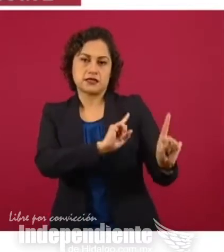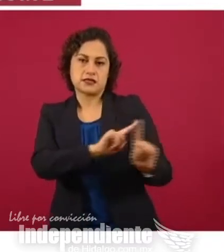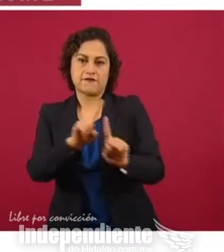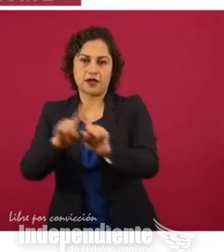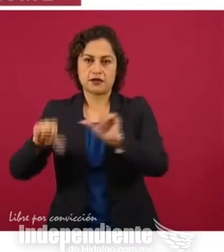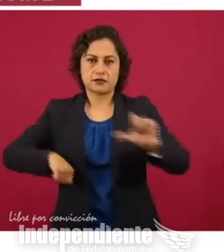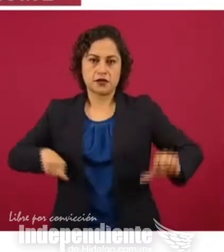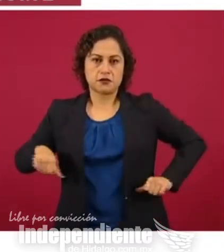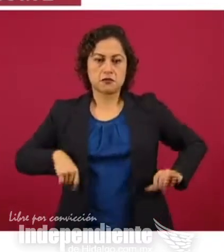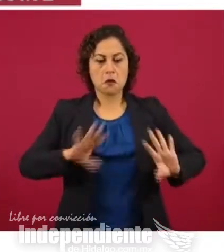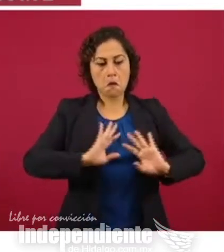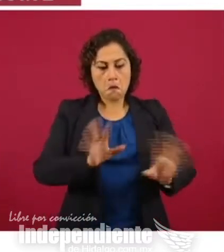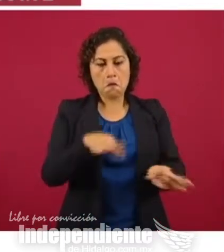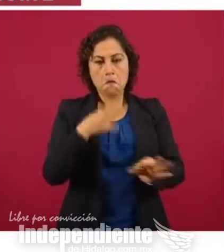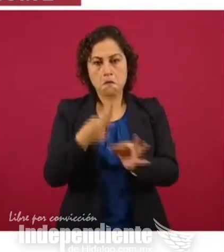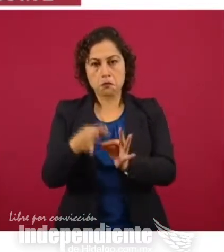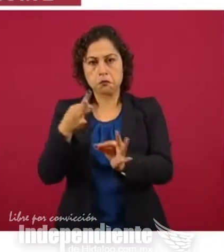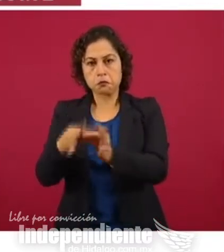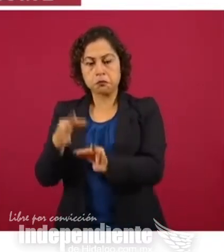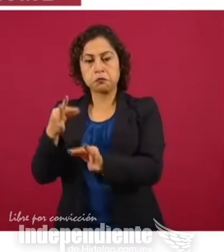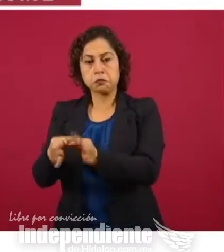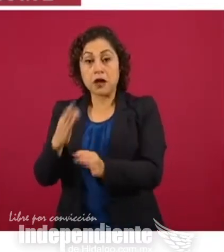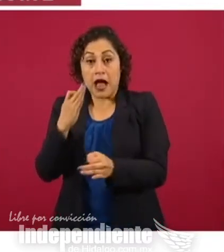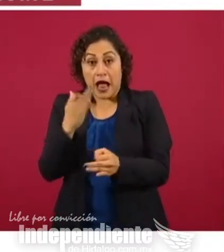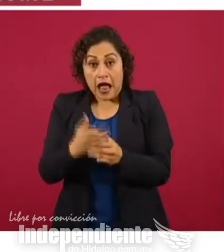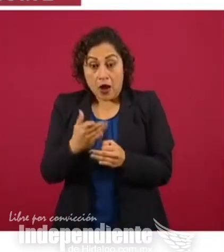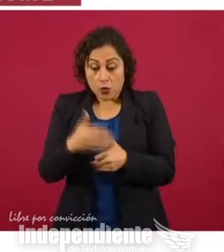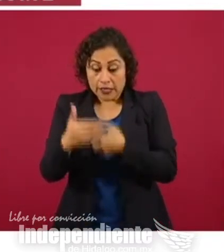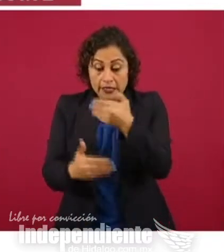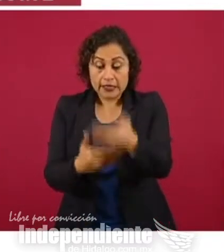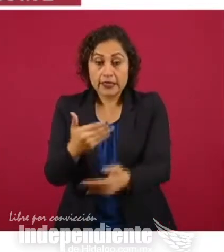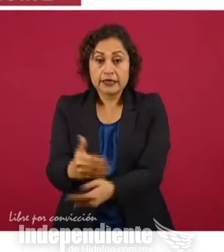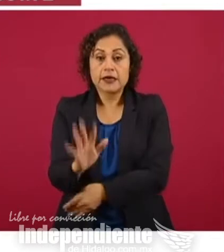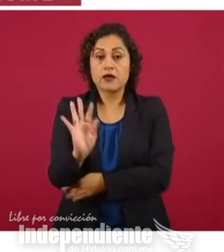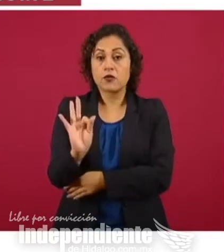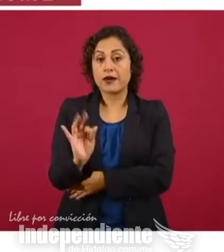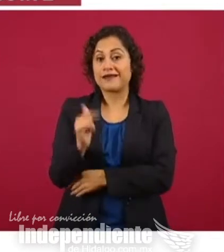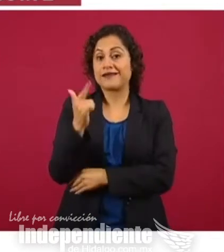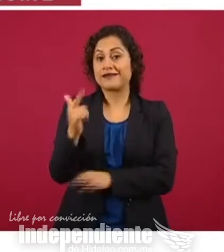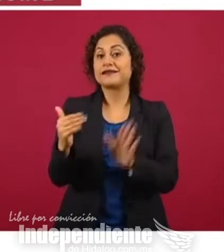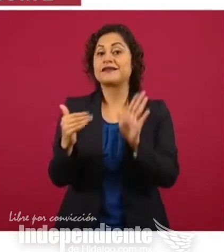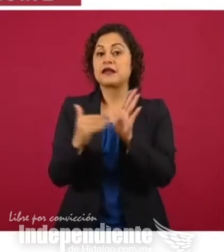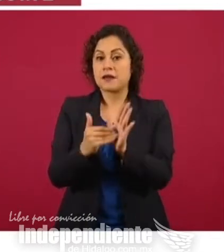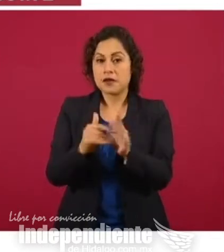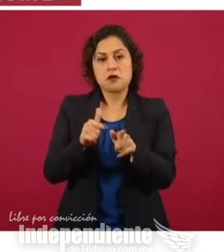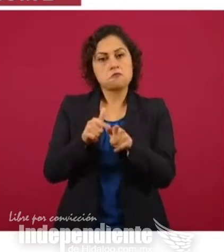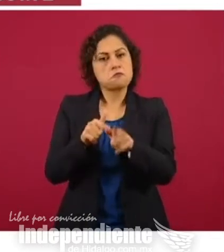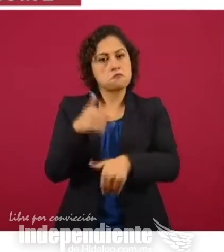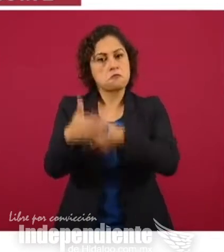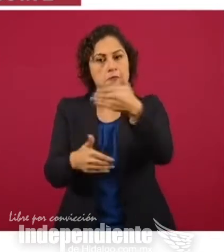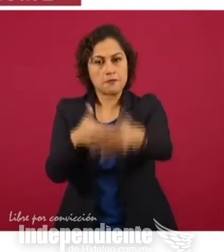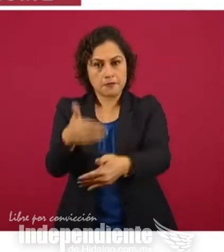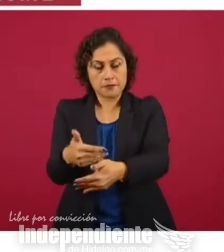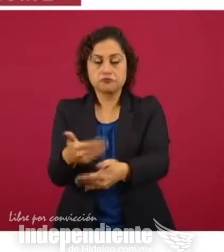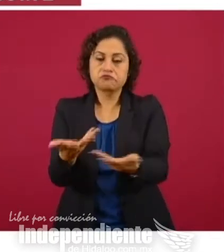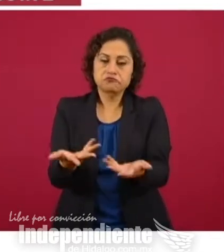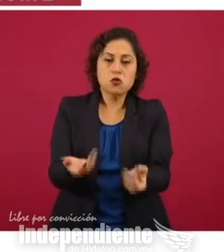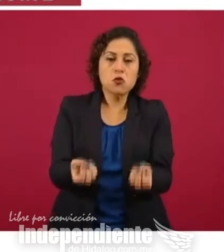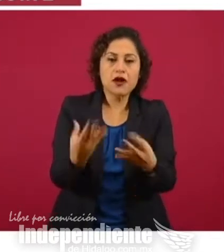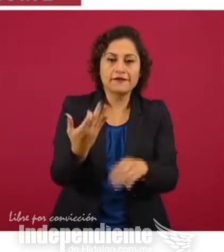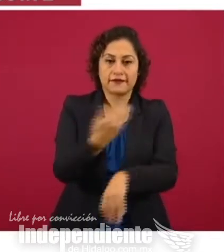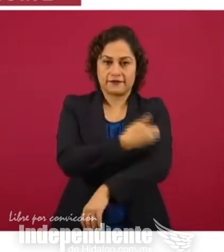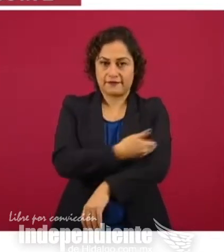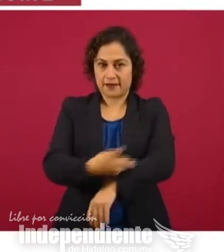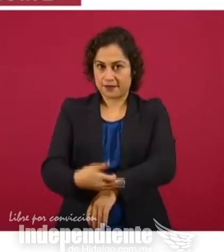en estos momentos tenemos en proceso casi 47 mil, es decir, casi 47 mil familias en estos